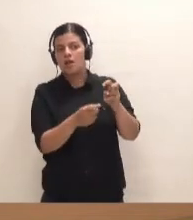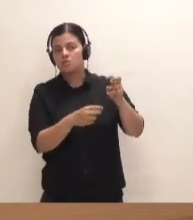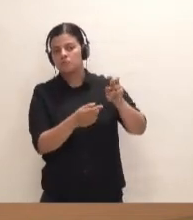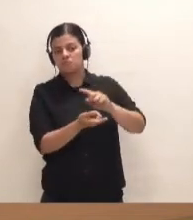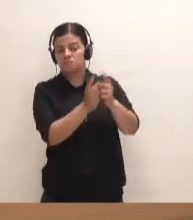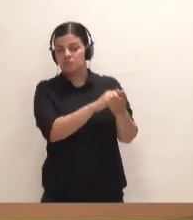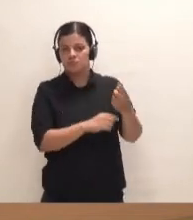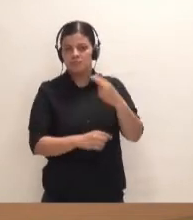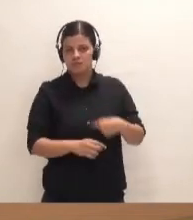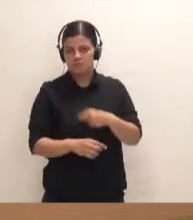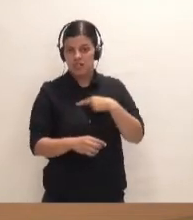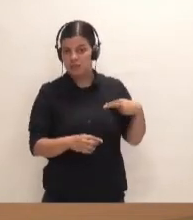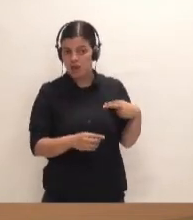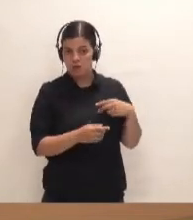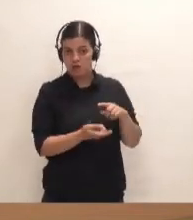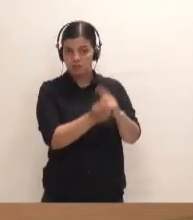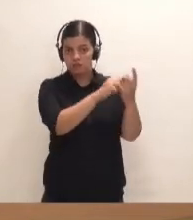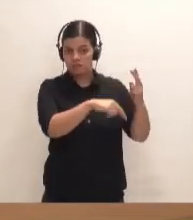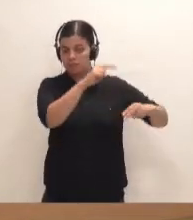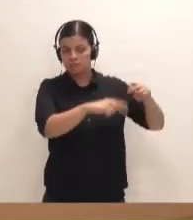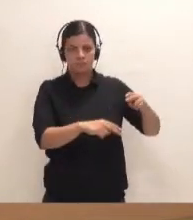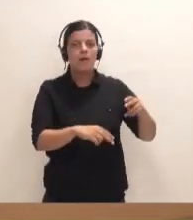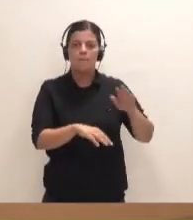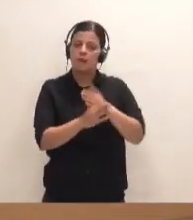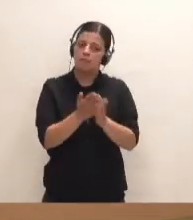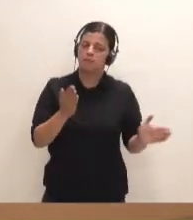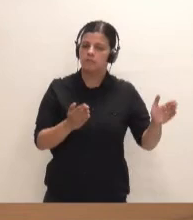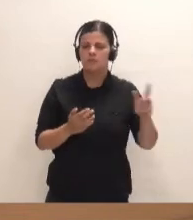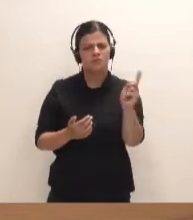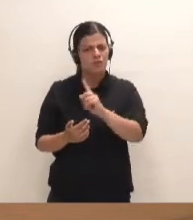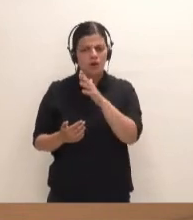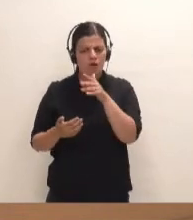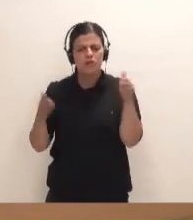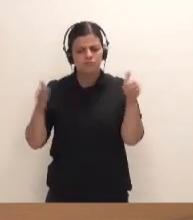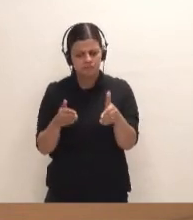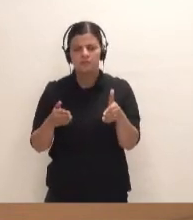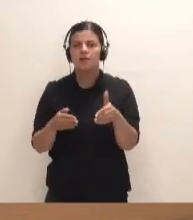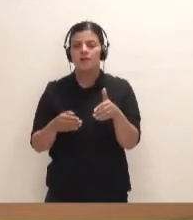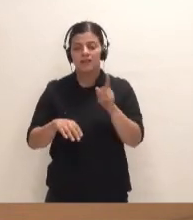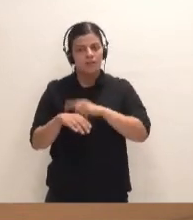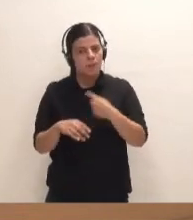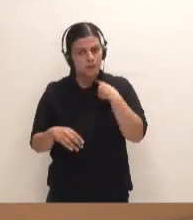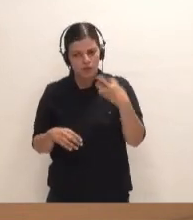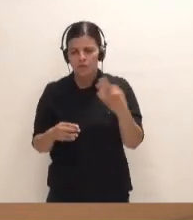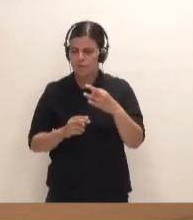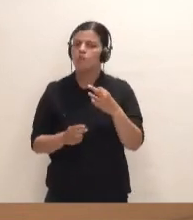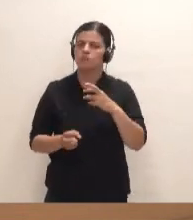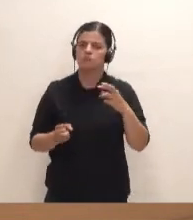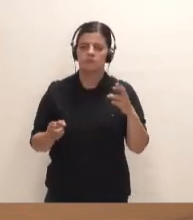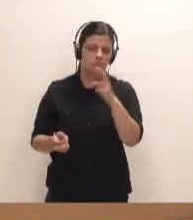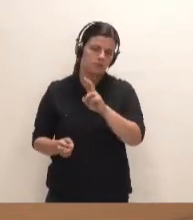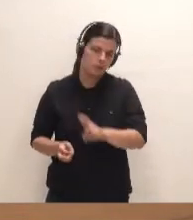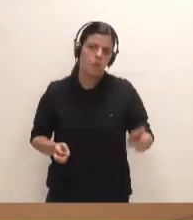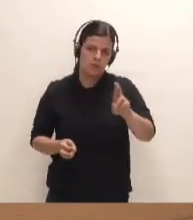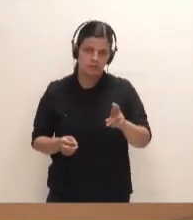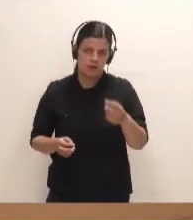rehabilitación de los cristianos, un poco por desviar el asunto, pero no. Ese no es el problema en que estamos ahora. Todo este tiempo que hemos perdido tenemos que recuperarlo y hay que hacer